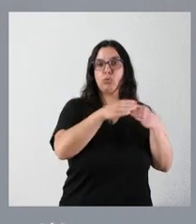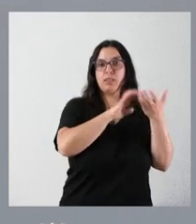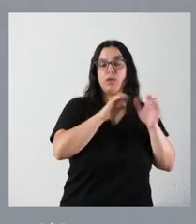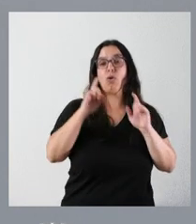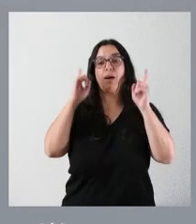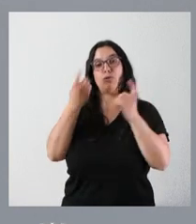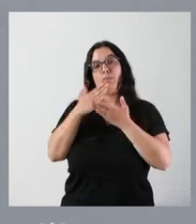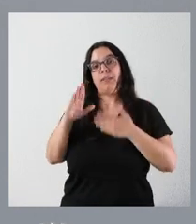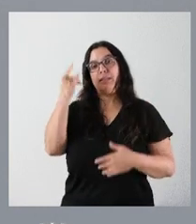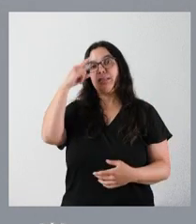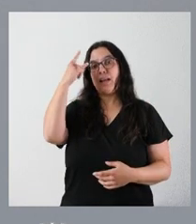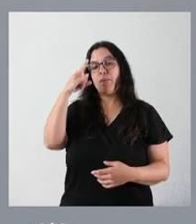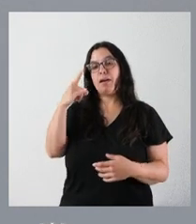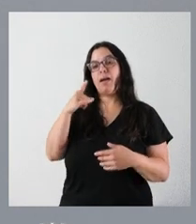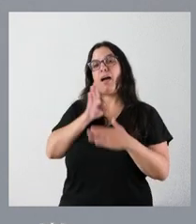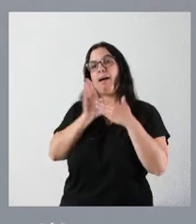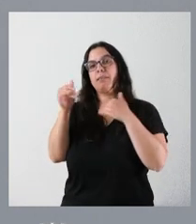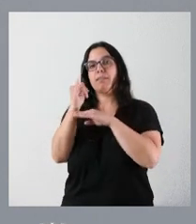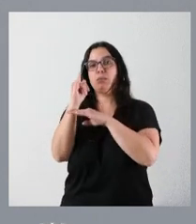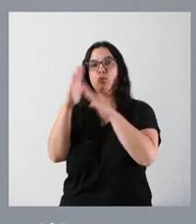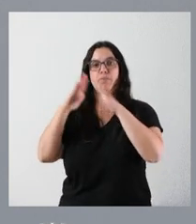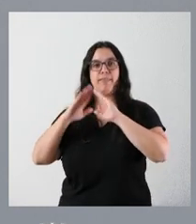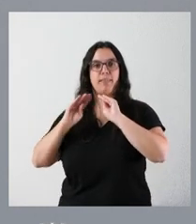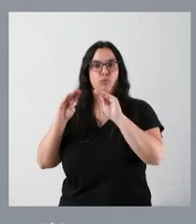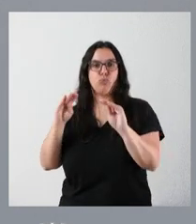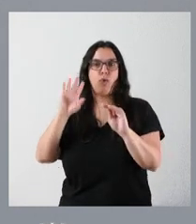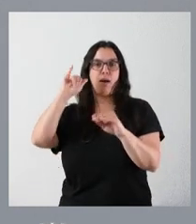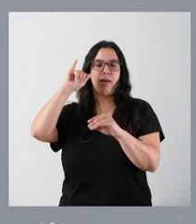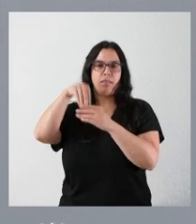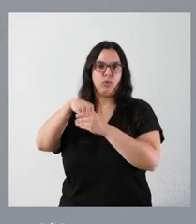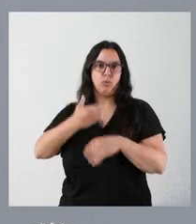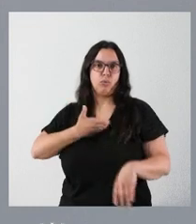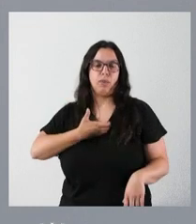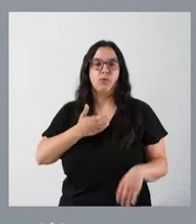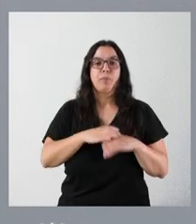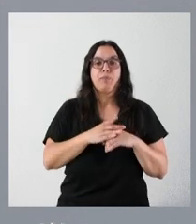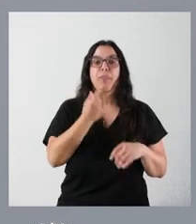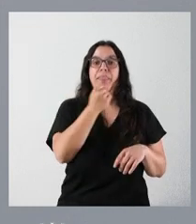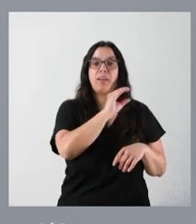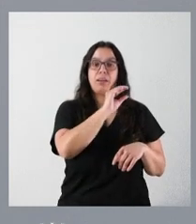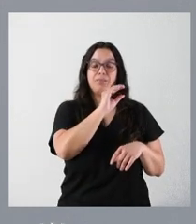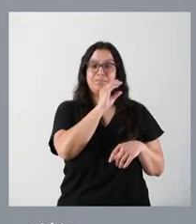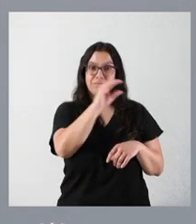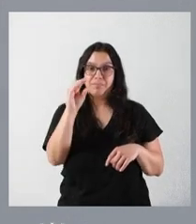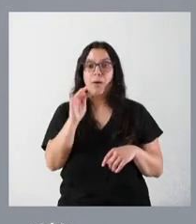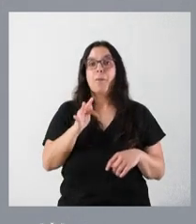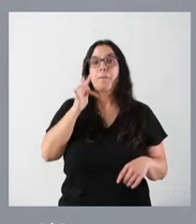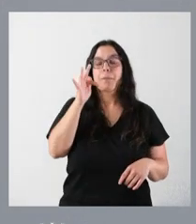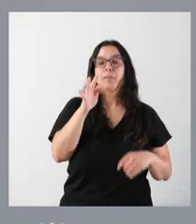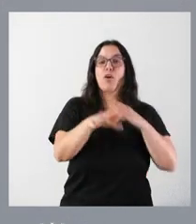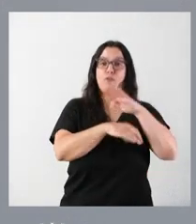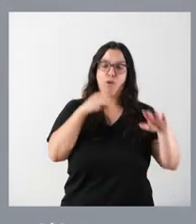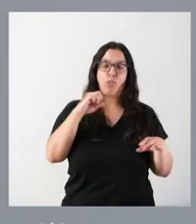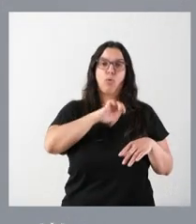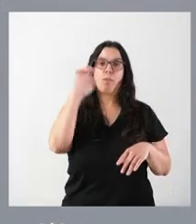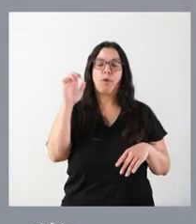de Salamanca, a través de la vivienda que dispone el propio ayuntamiento. A estas cantidades hay que añadir ya no solamente los fondos europeos de ayuda